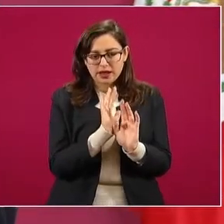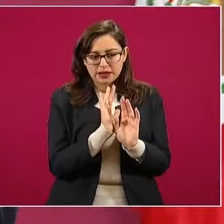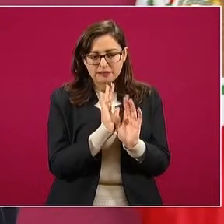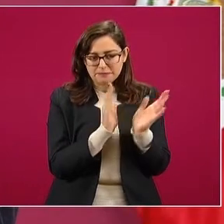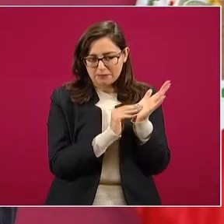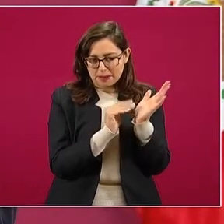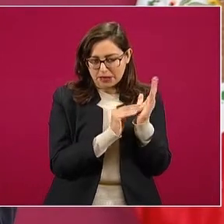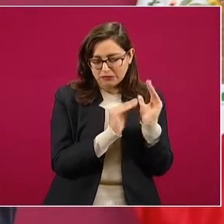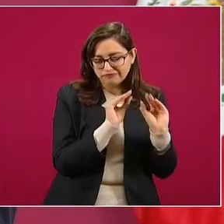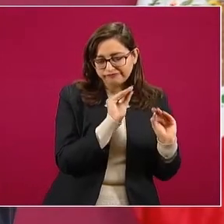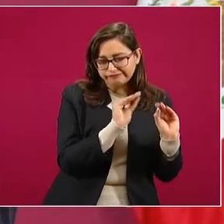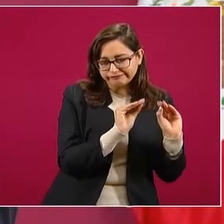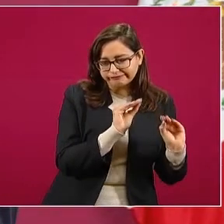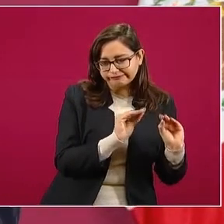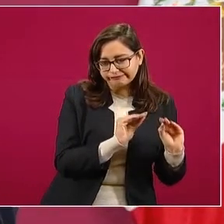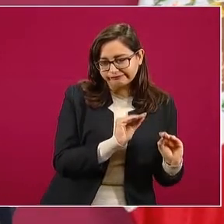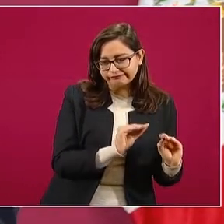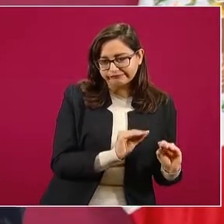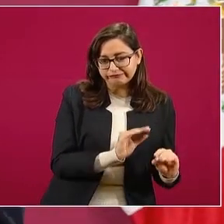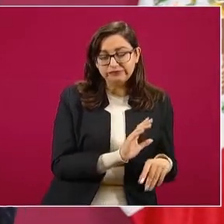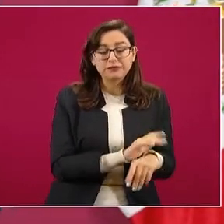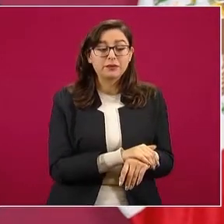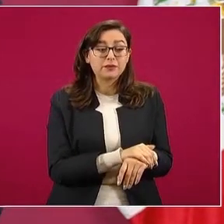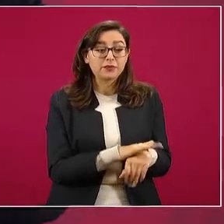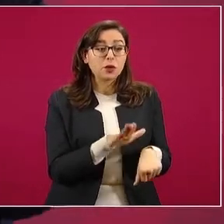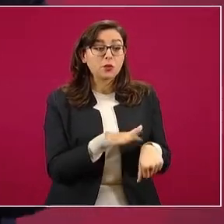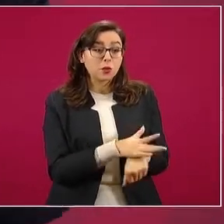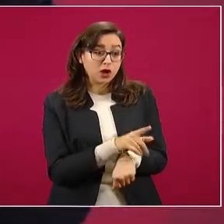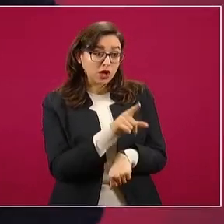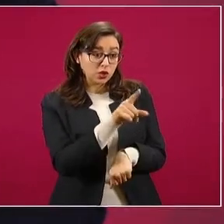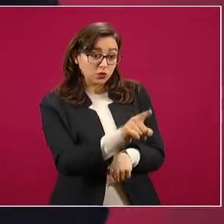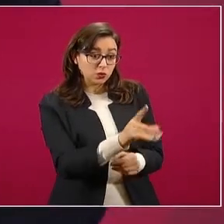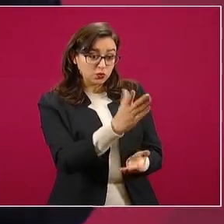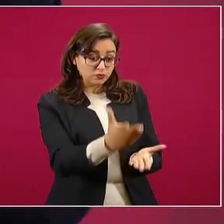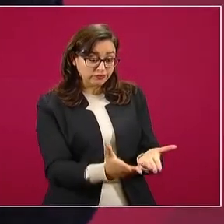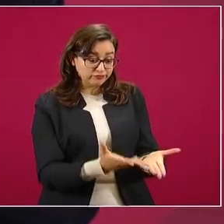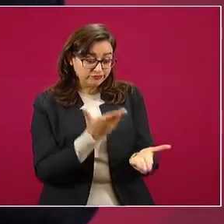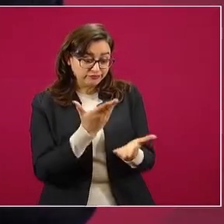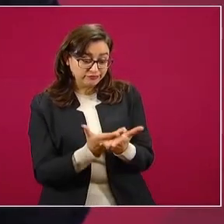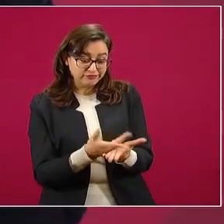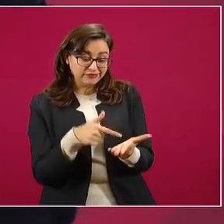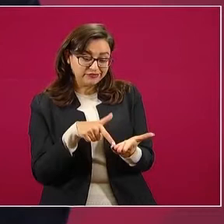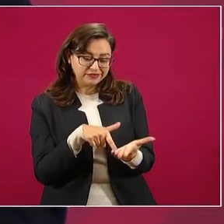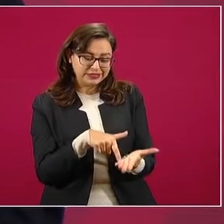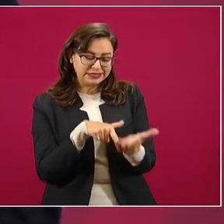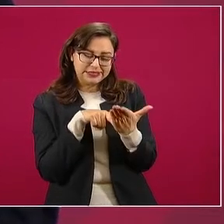documentos, porque lo que estás presentándonos está mal hecho.